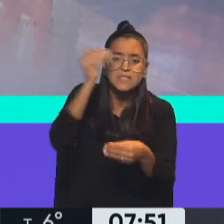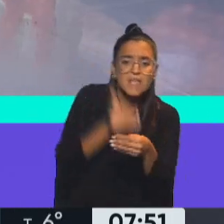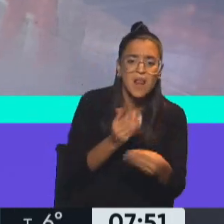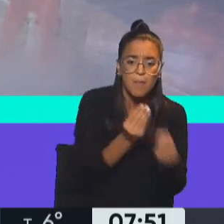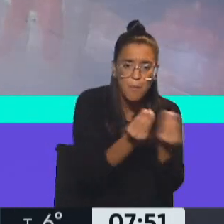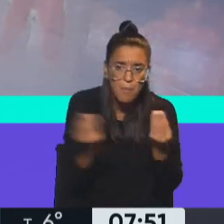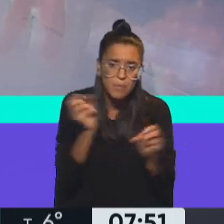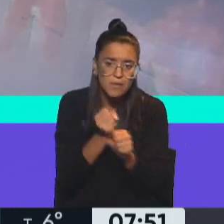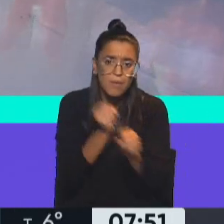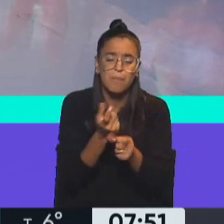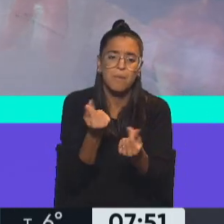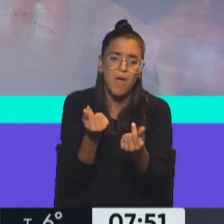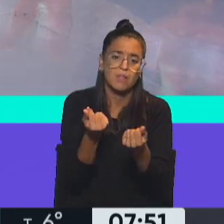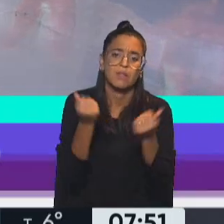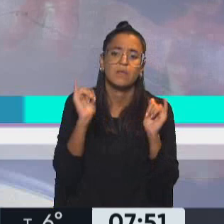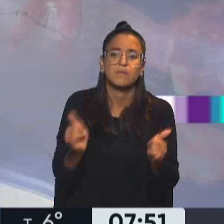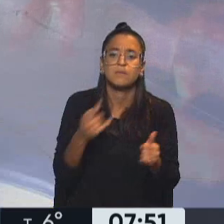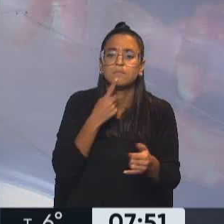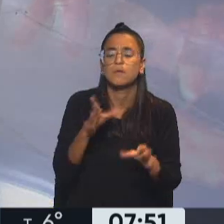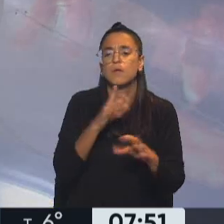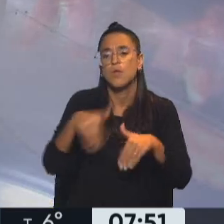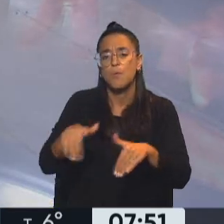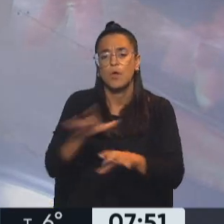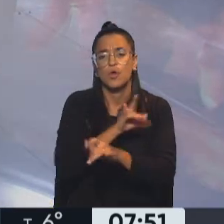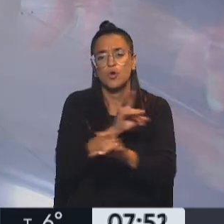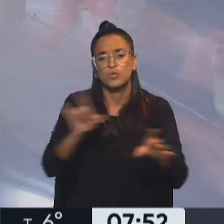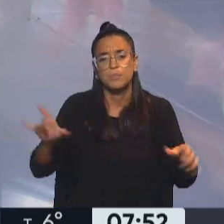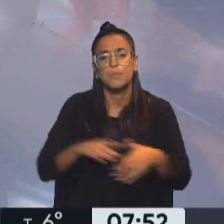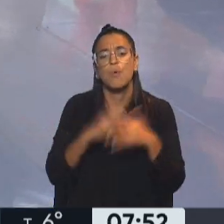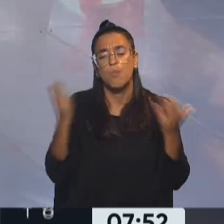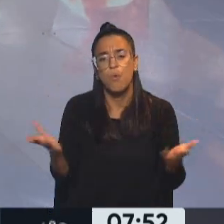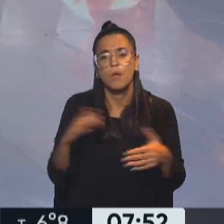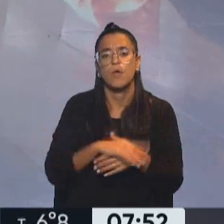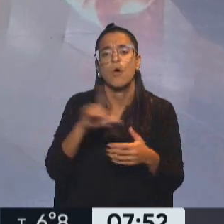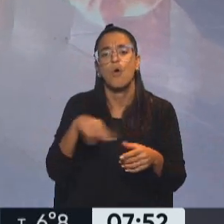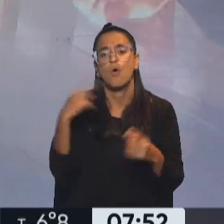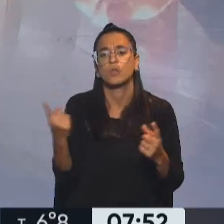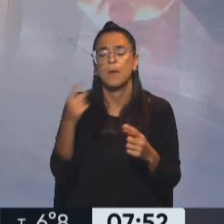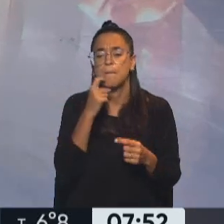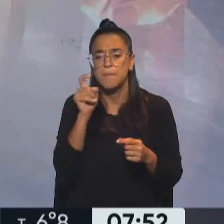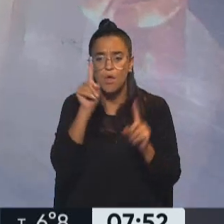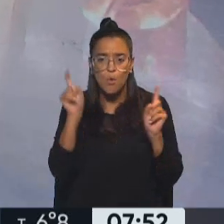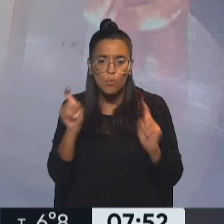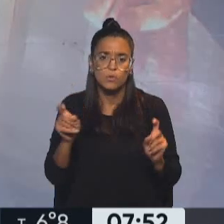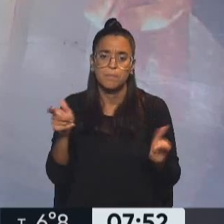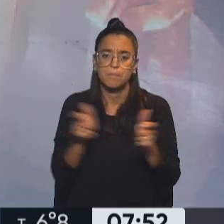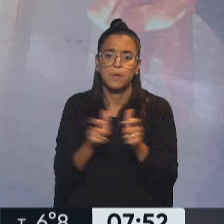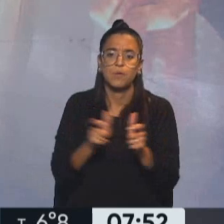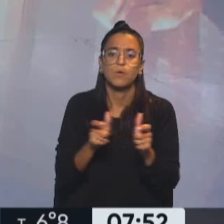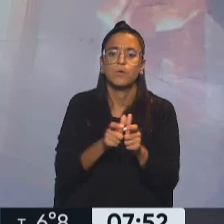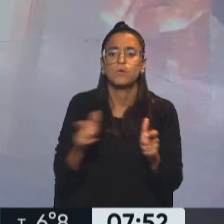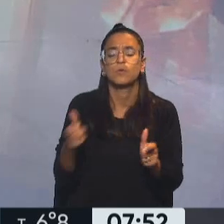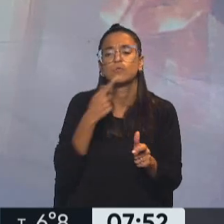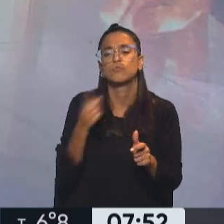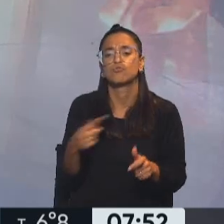y dinero más allá de la contaminación que genera? Bueno, es otra de las preguntas que hace la película y que